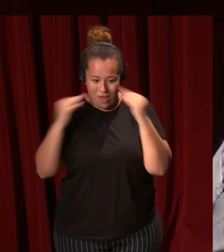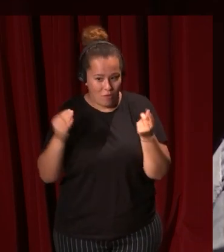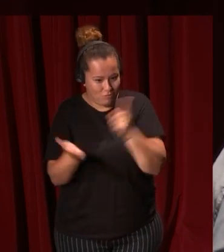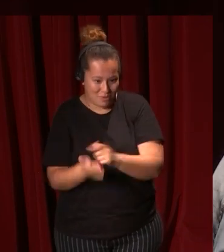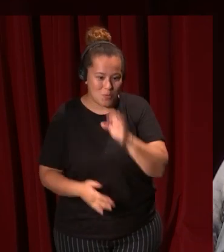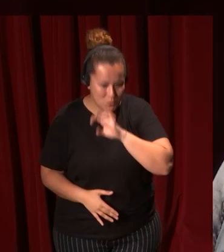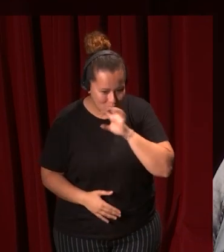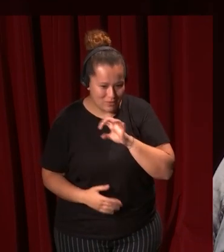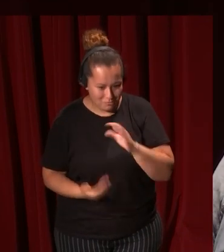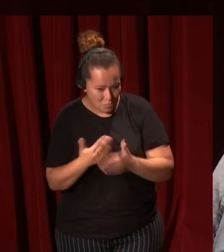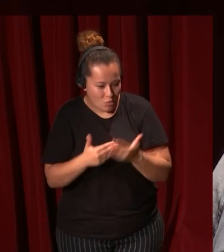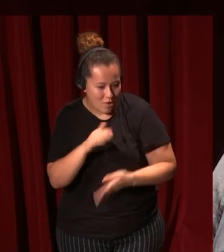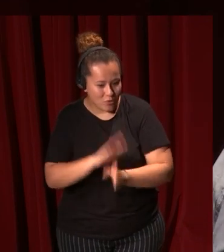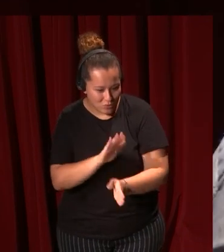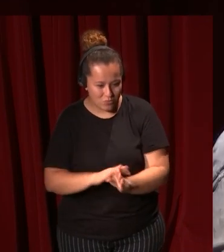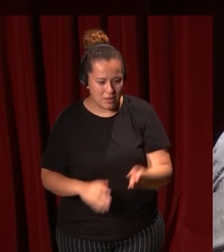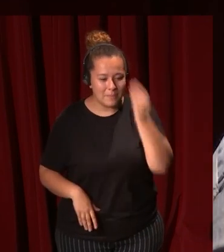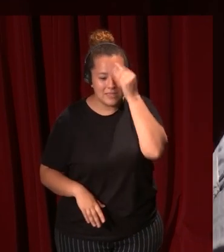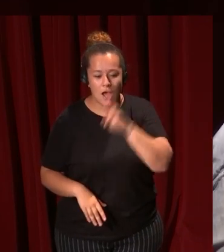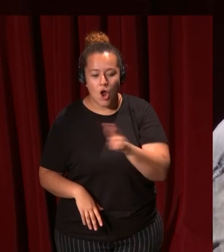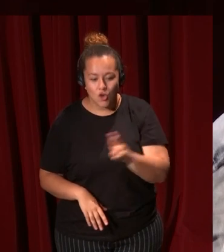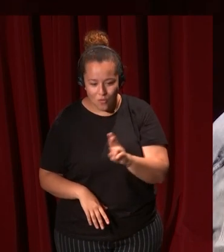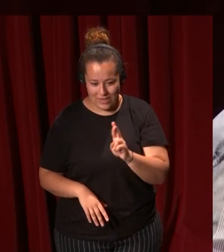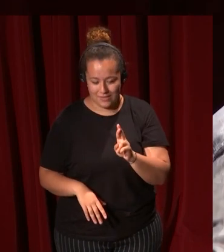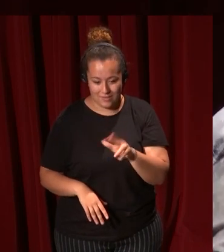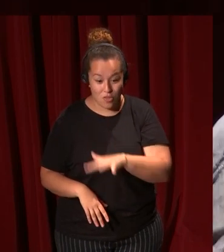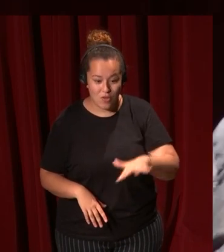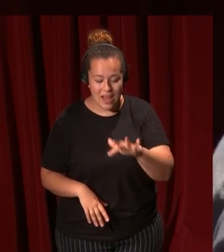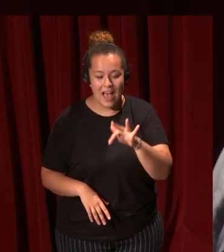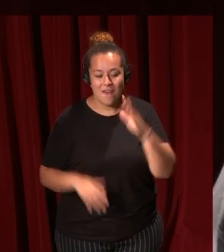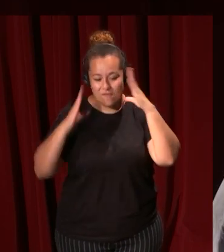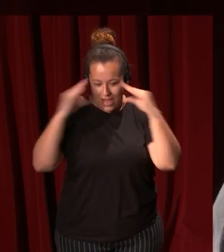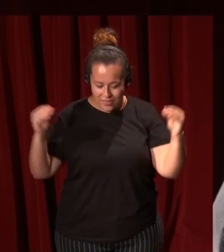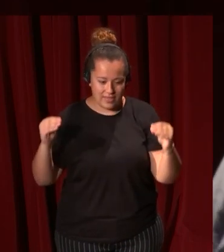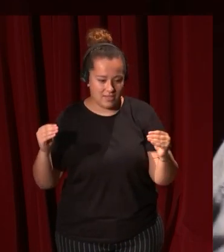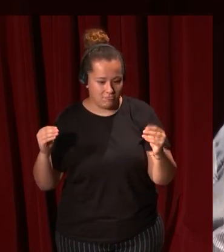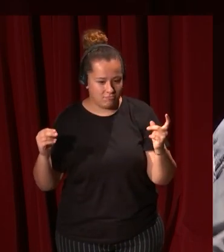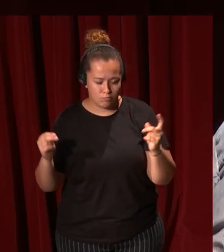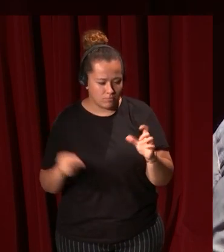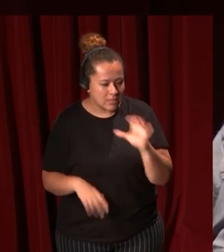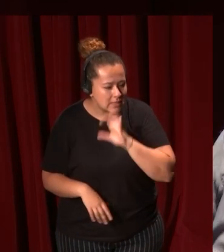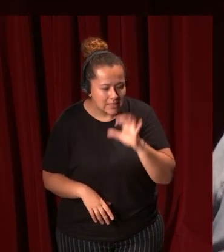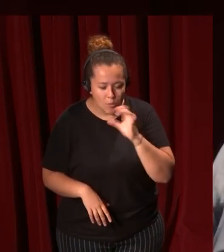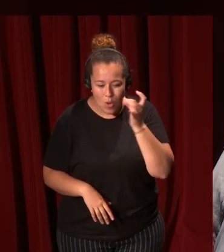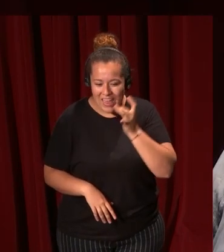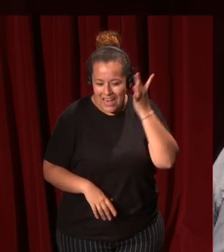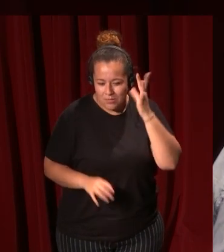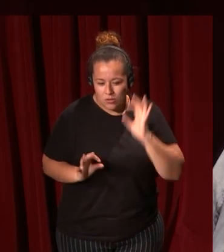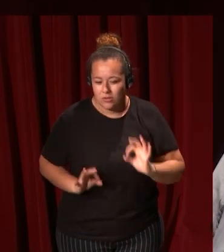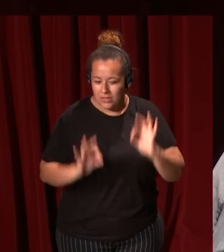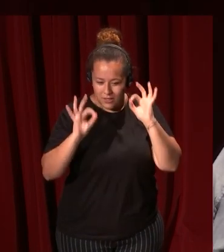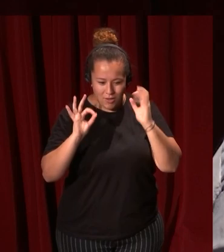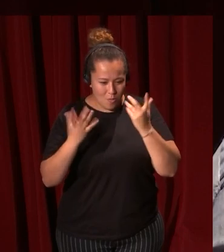pensar en Rubens en Flandes que tiene una influencia enorme luminosidad un idealismo muy peculiar muy exaltado muy